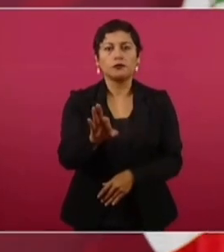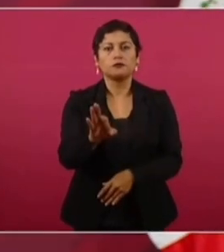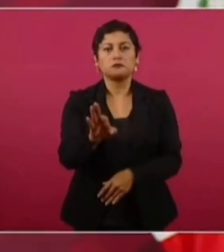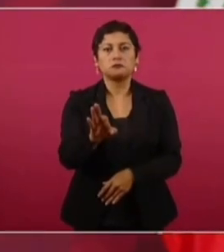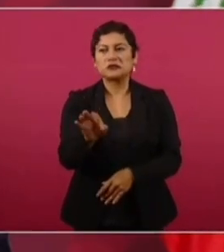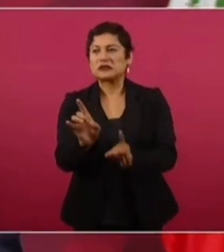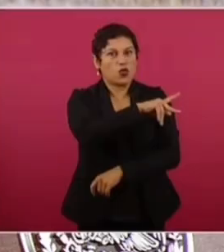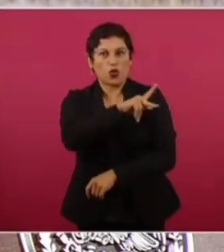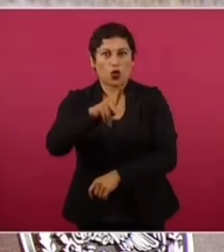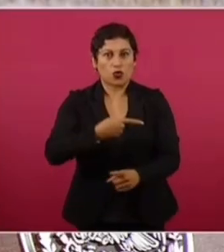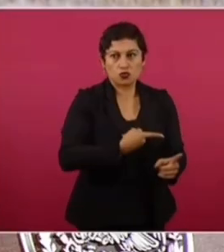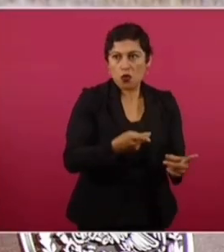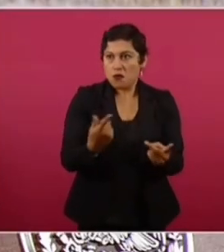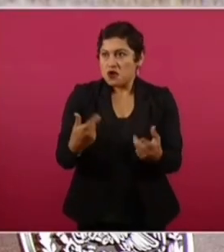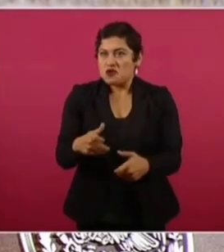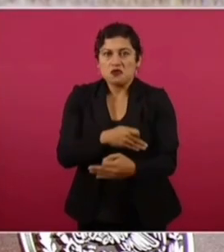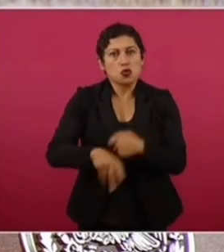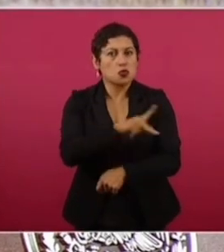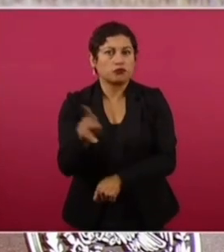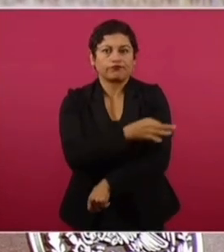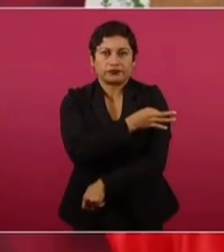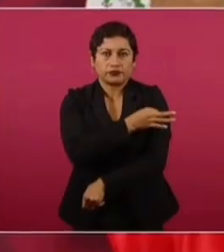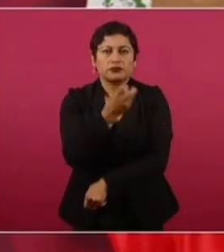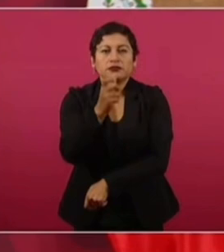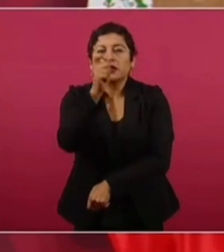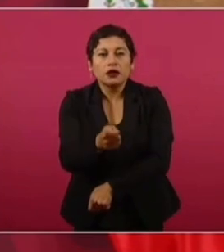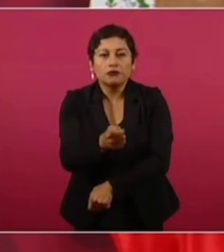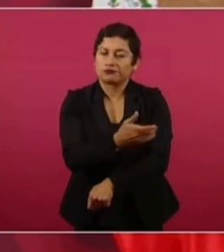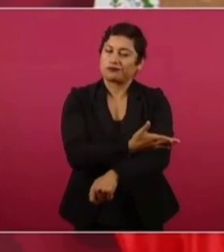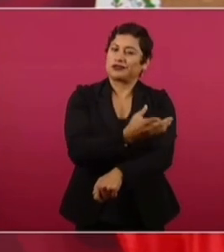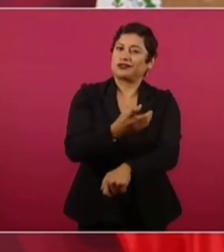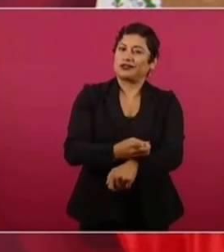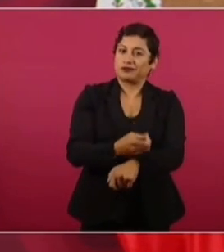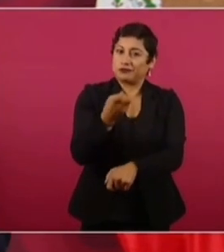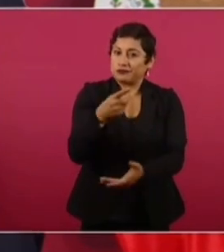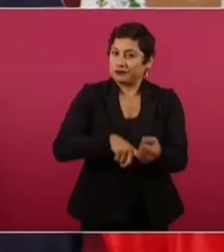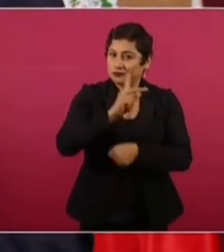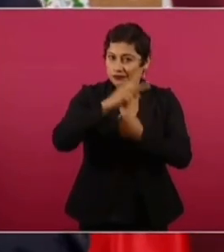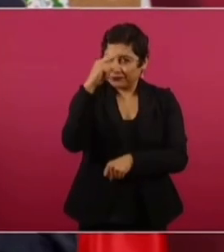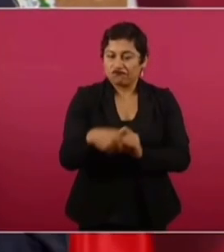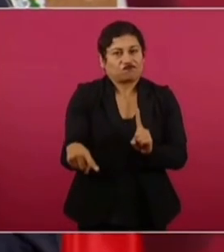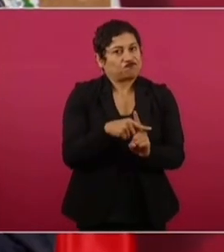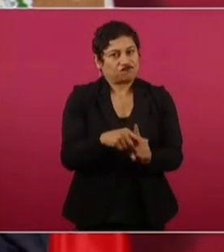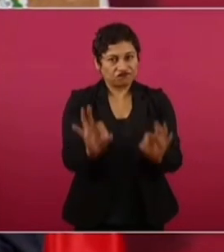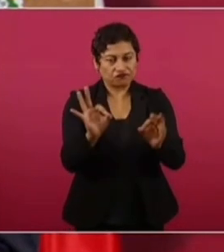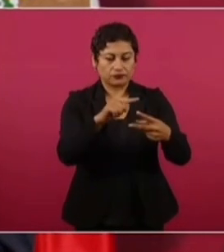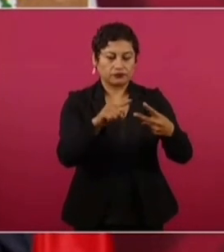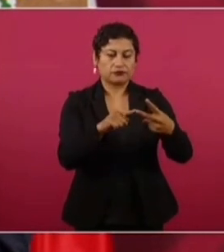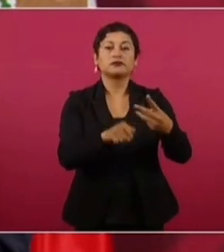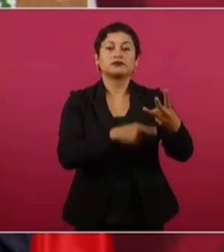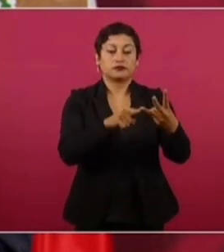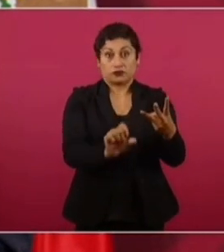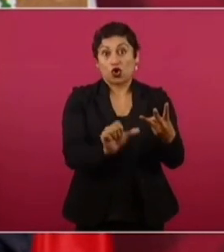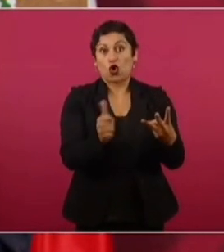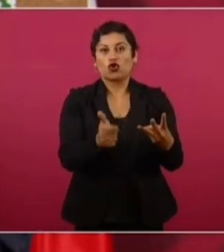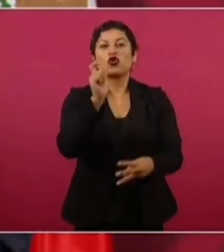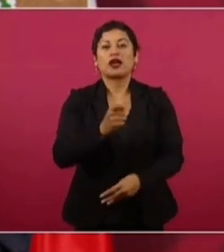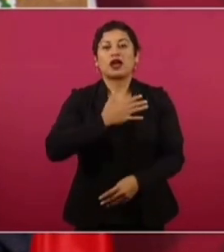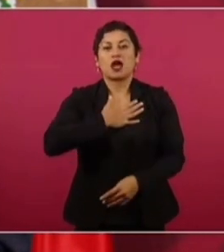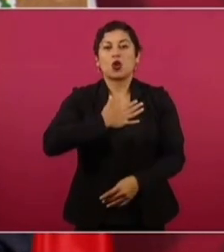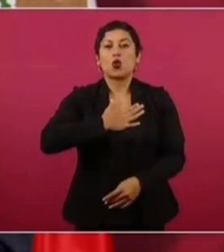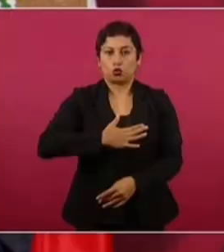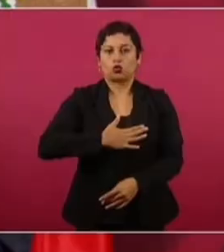podemos enfrentarla. Entonces, esa es una ventaja que tenemos. Y la otra tiene que ver con la justicia. Con darle más